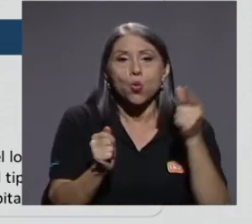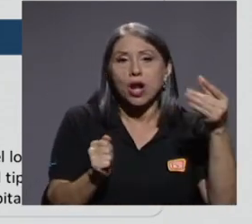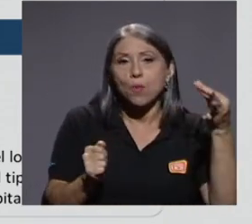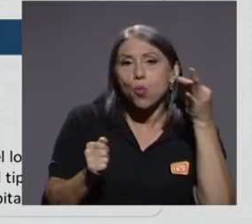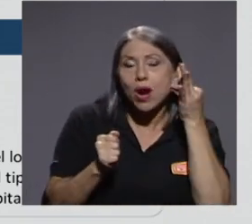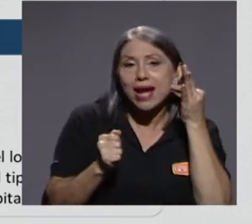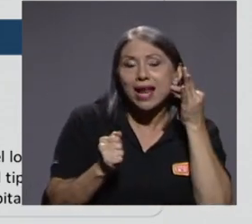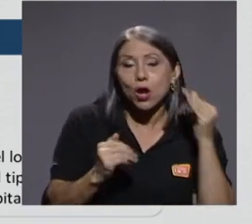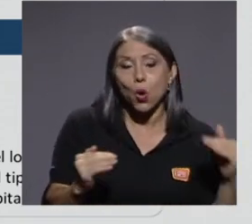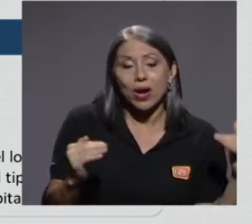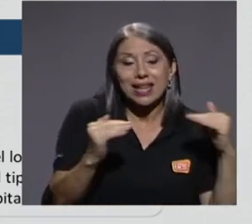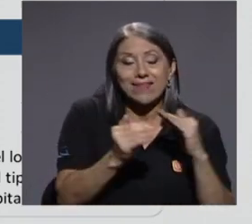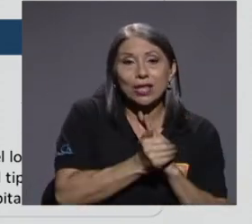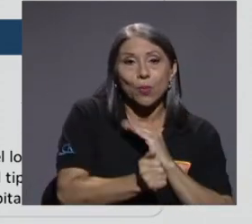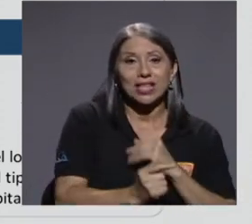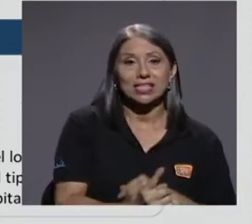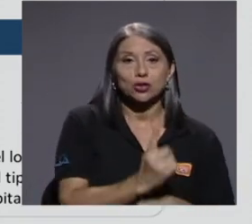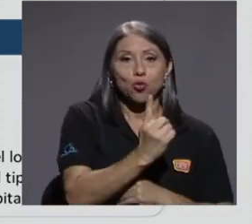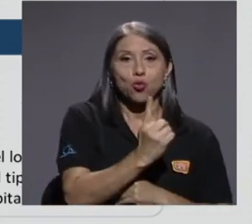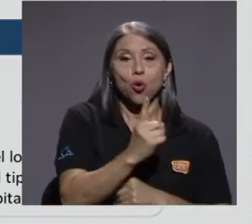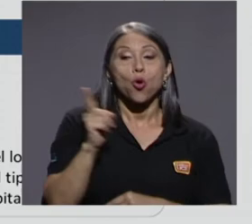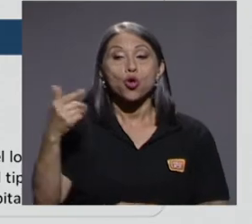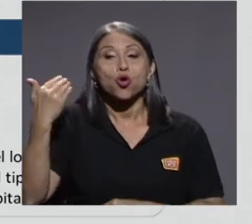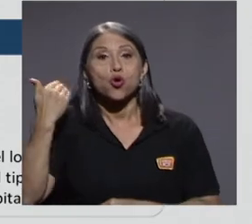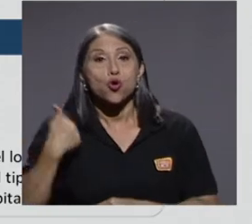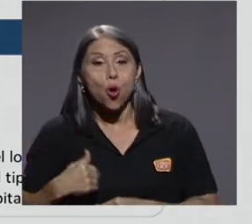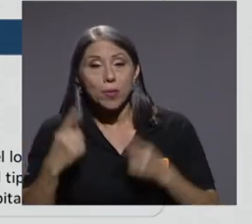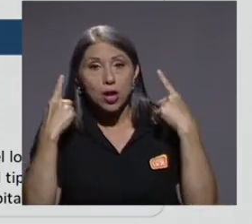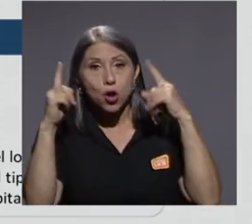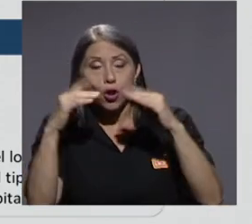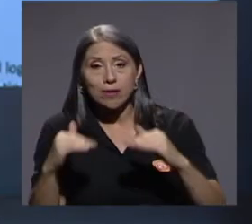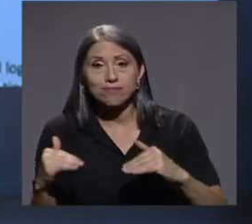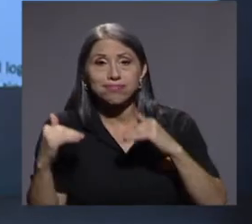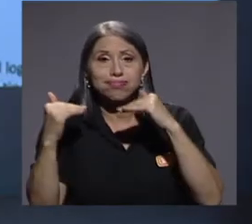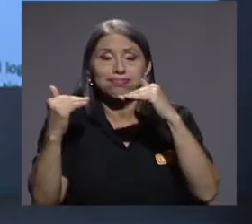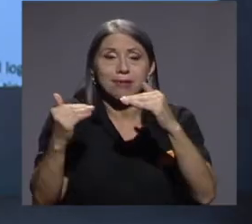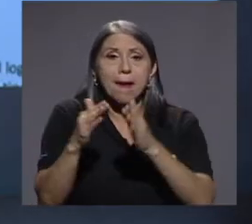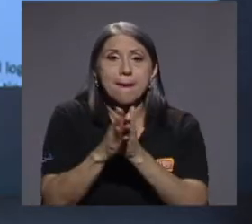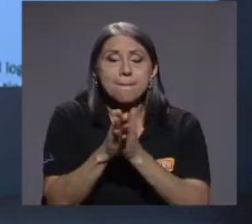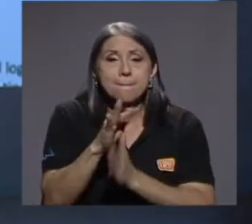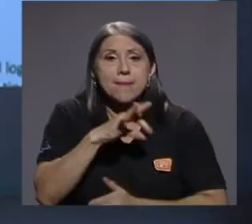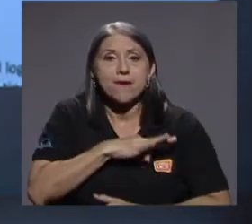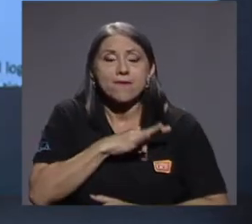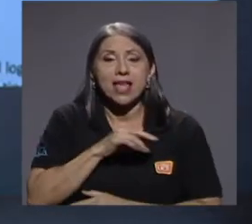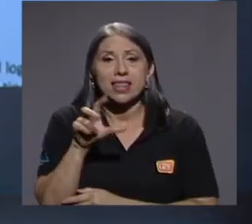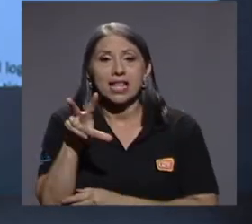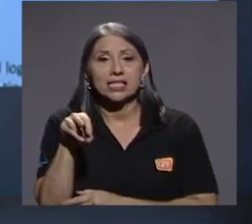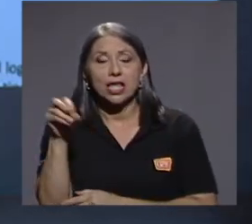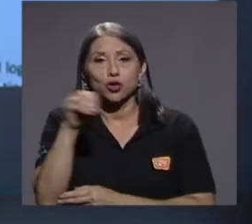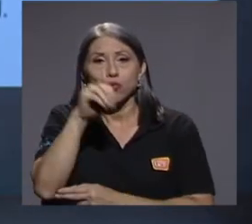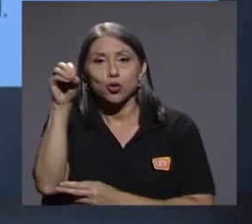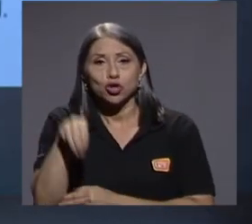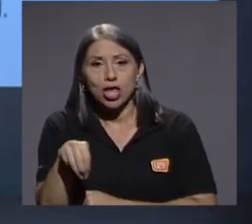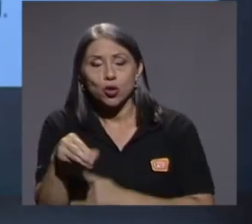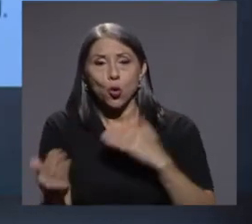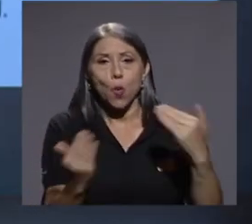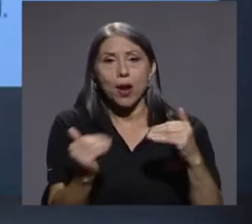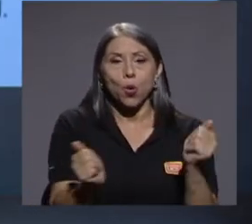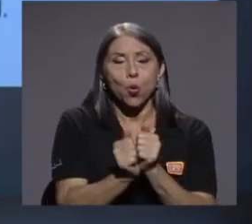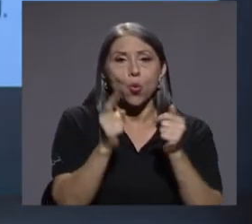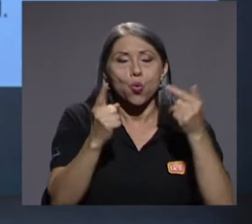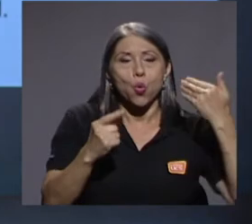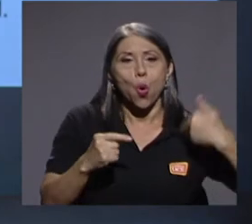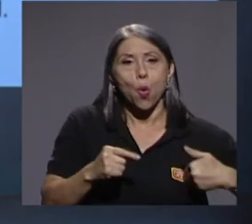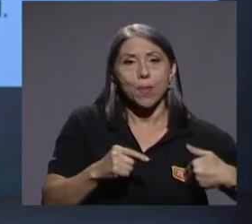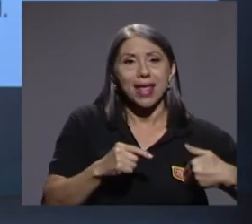competencias uno, mientras que un hombre alcanza rendimientos superiores al 300% en relación con un hombre con competencias del nivel uno.